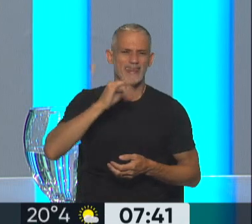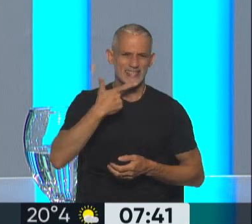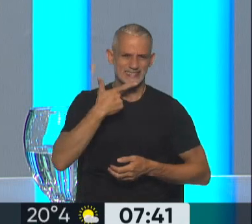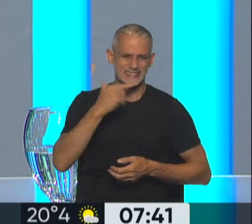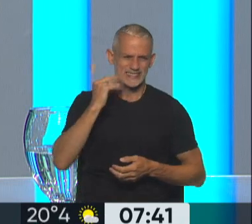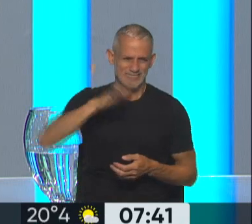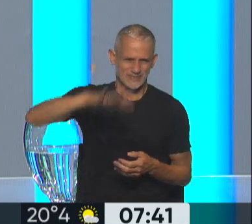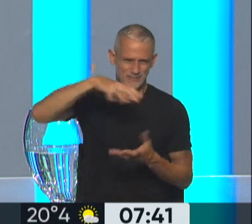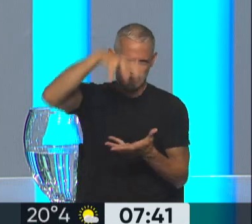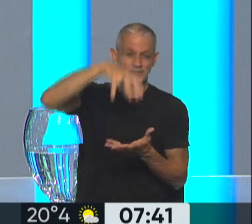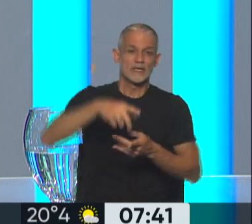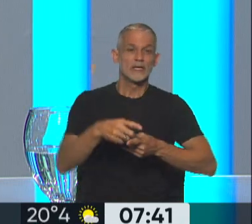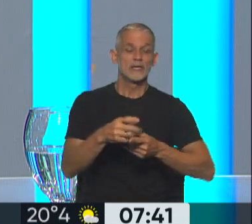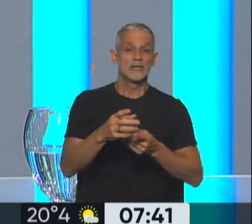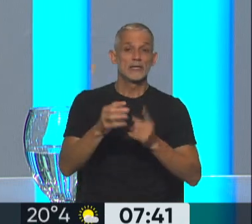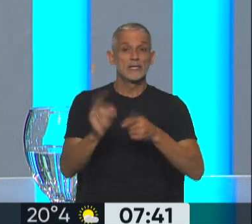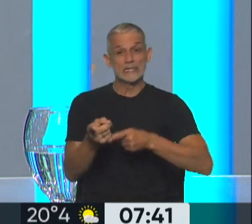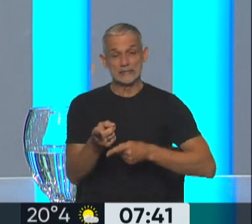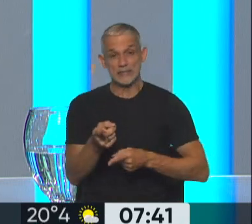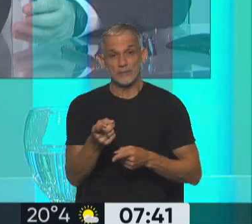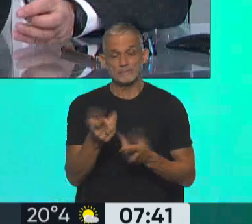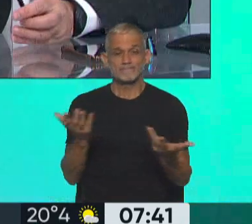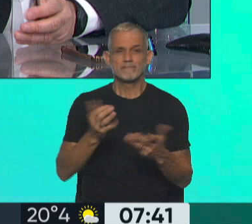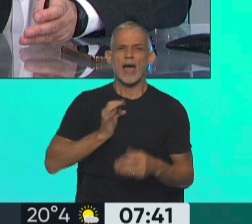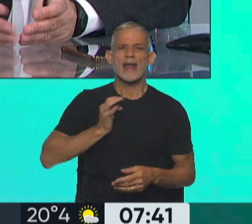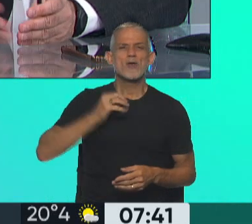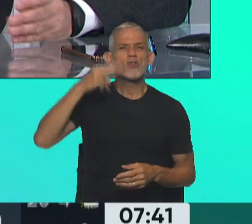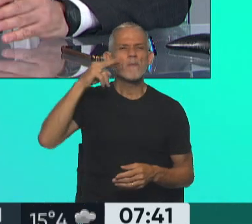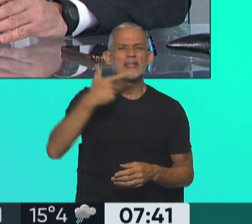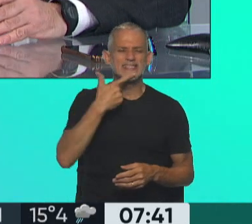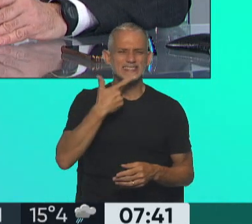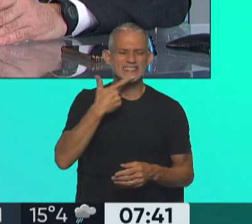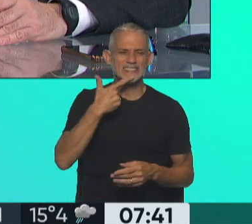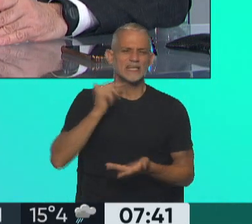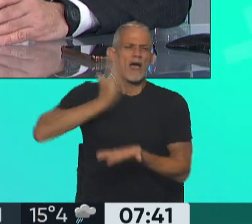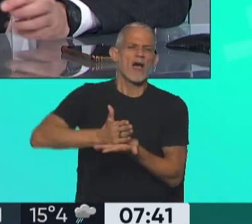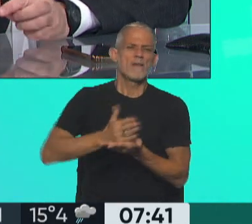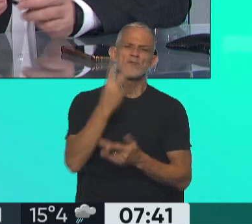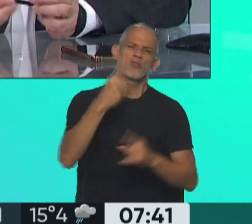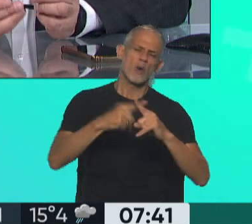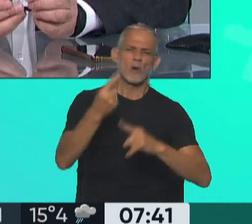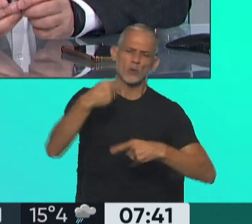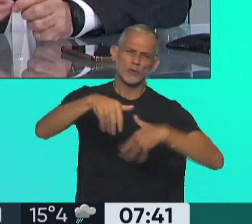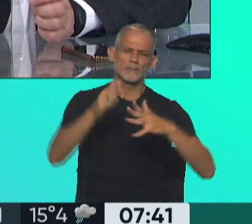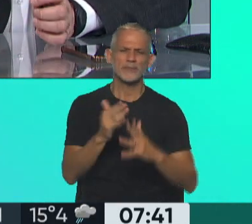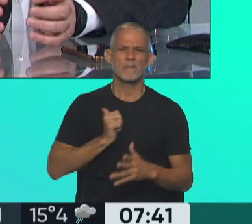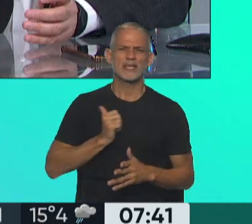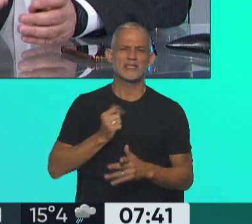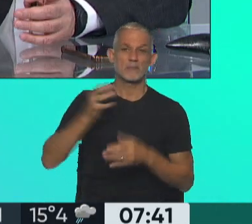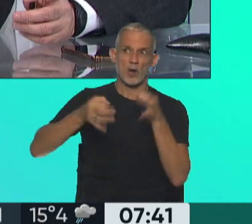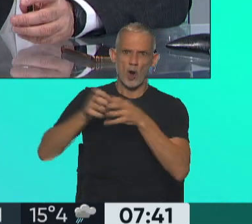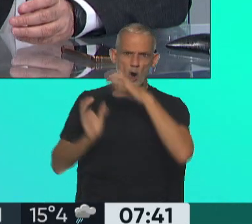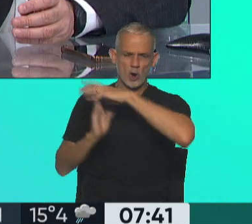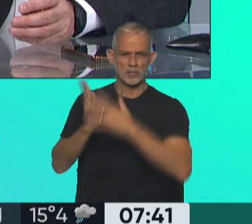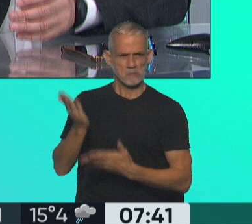el hospital Posadas, y por lo tanto hubo un fallo del año 2017 que lo benefició con el 2x1 por parte de la Corte Suprema de Justicia.